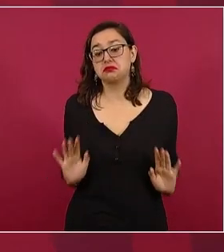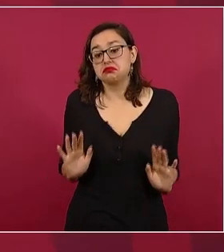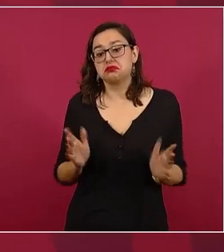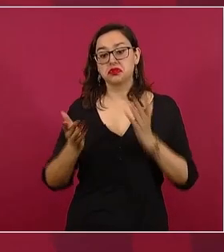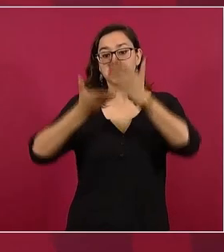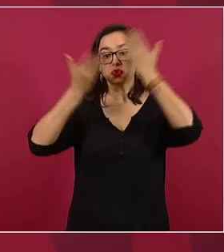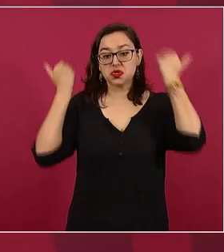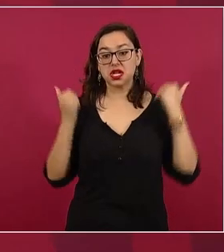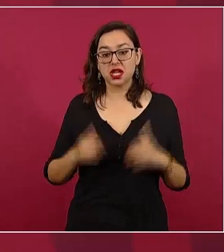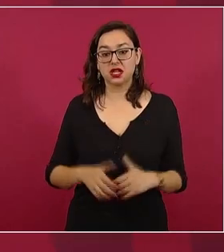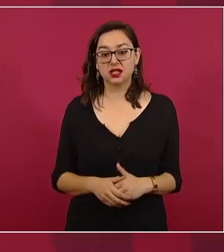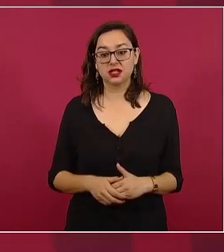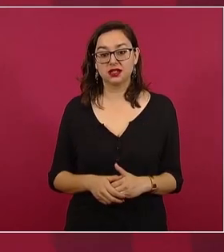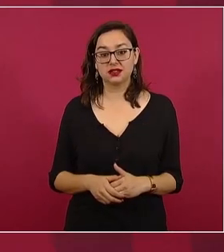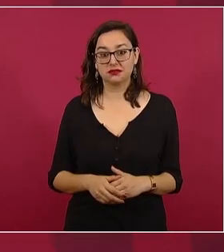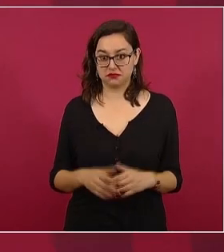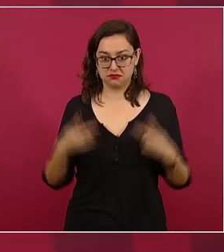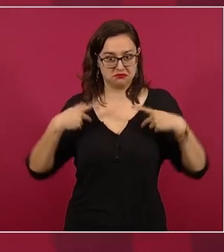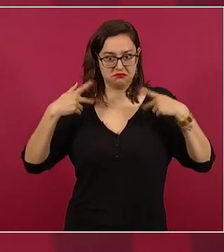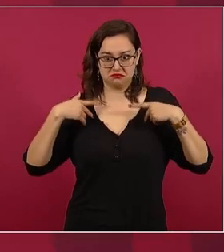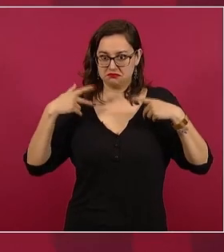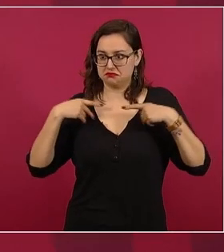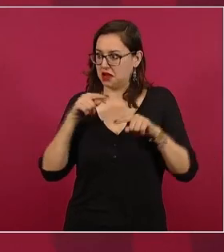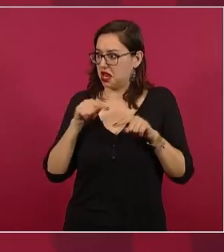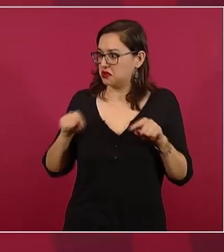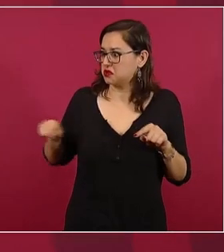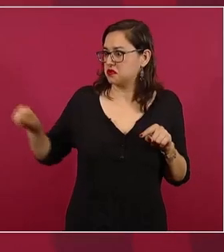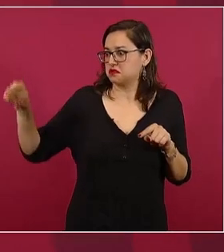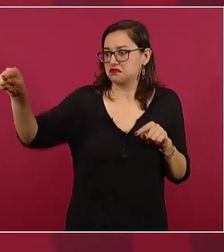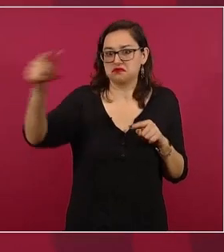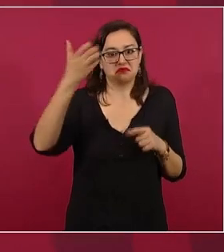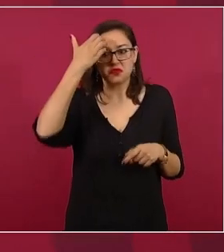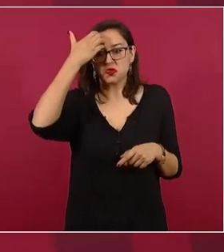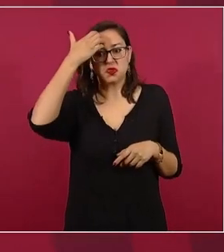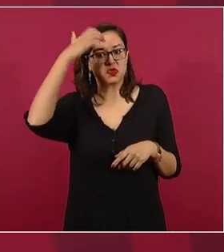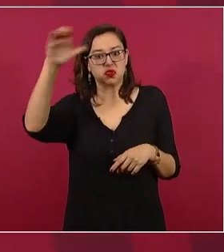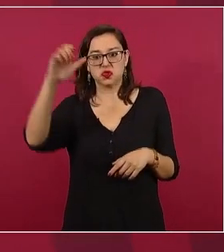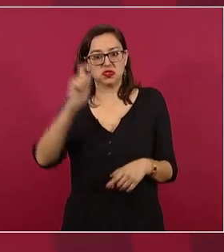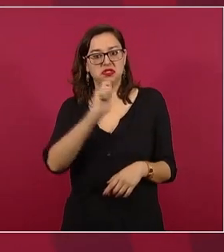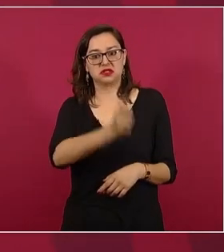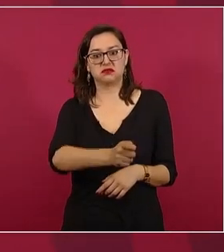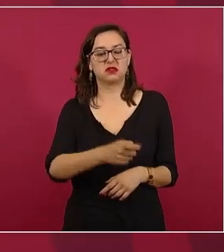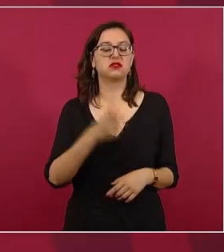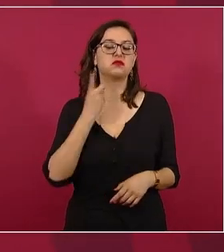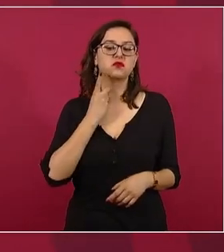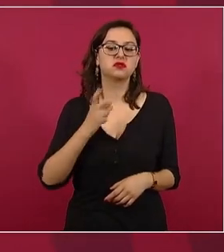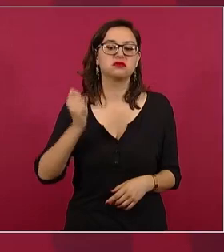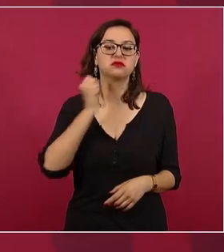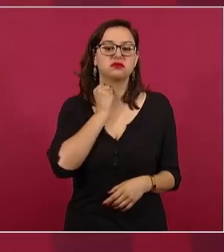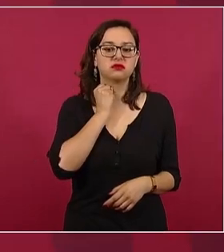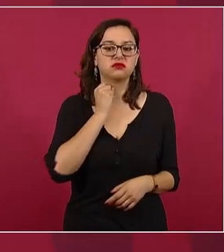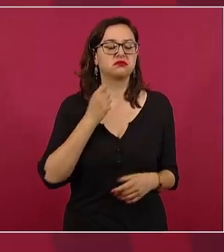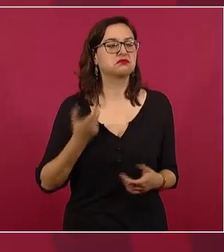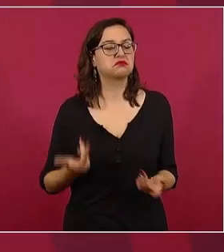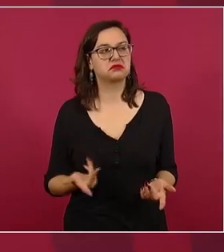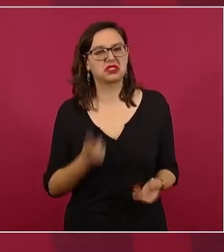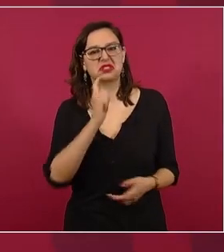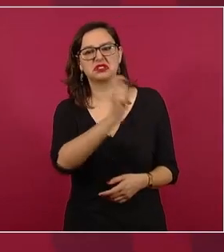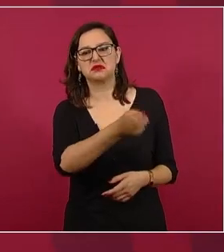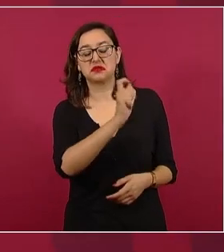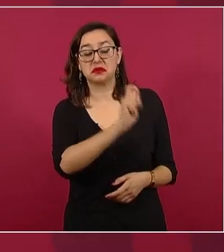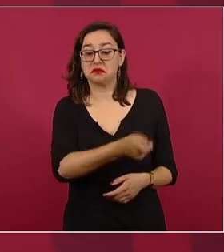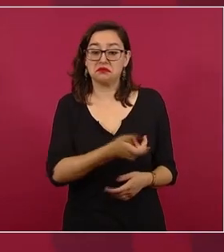ni el Poder Legislativo, porque el poder de los poderes